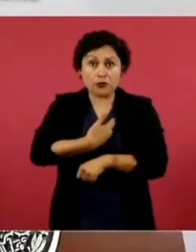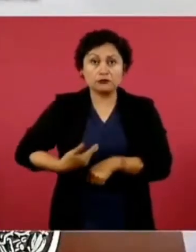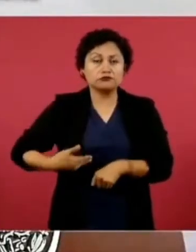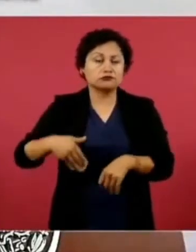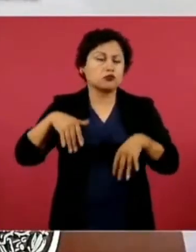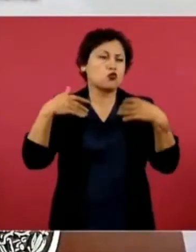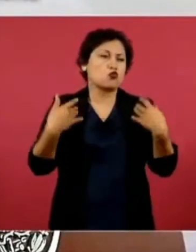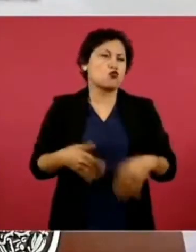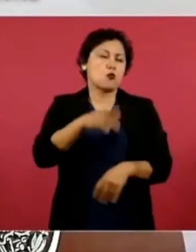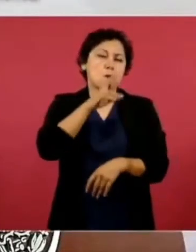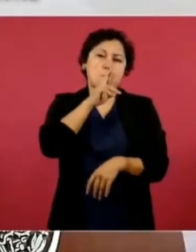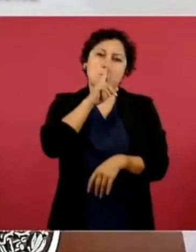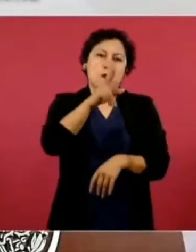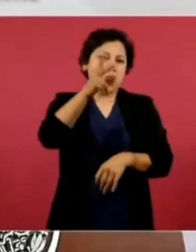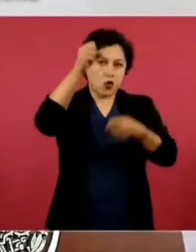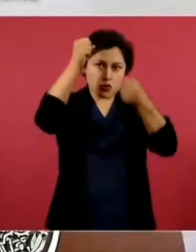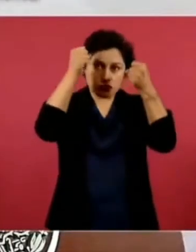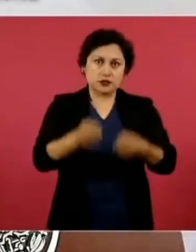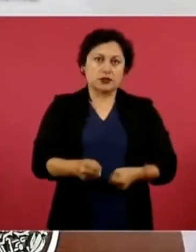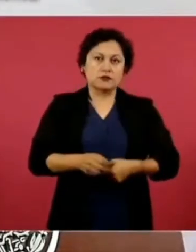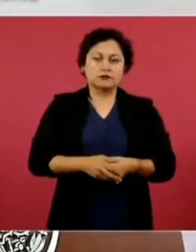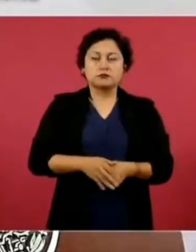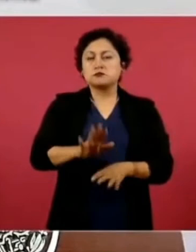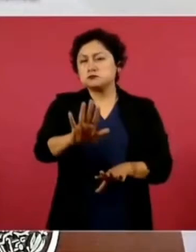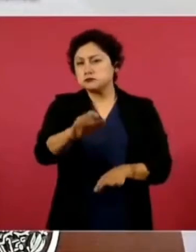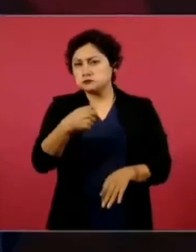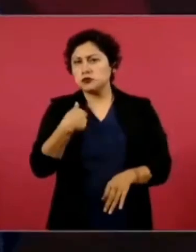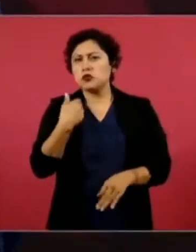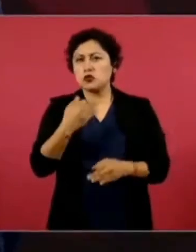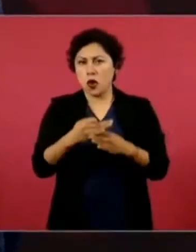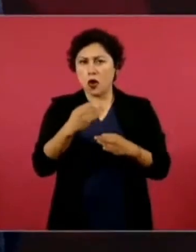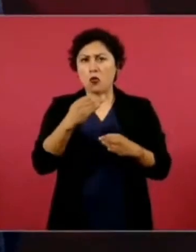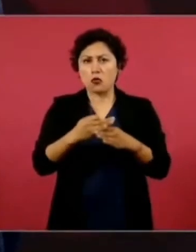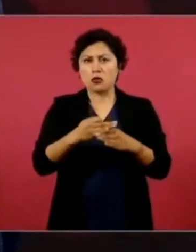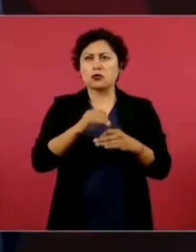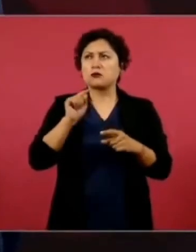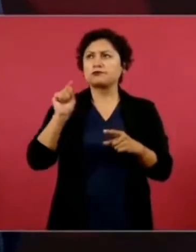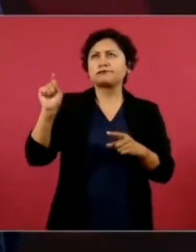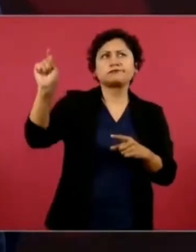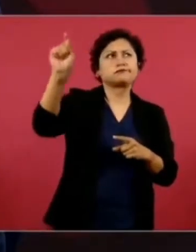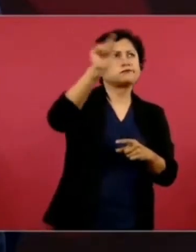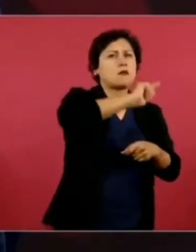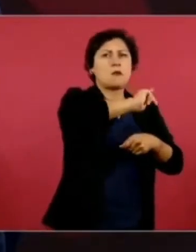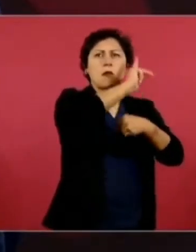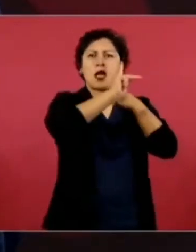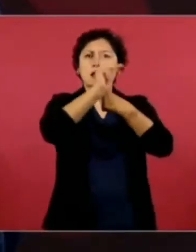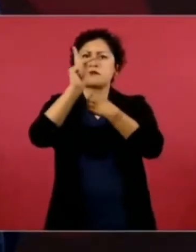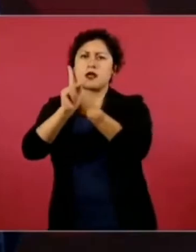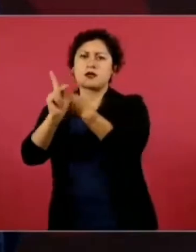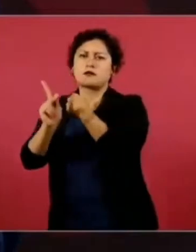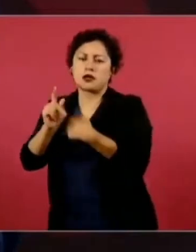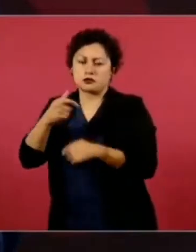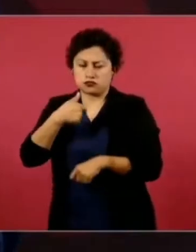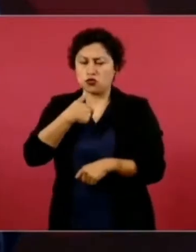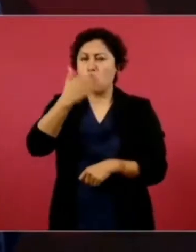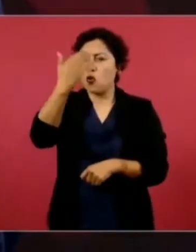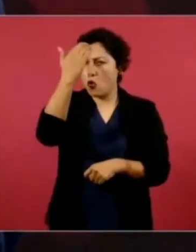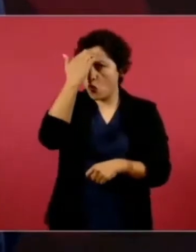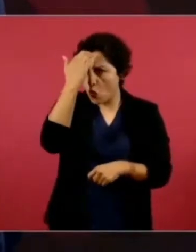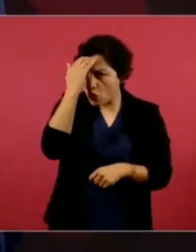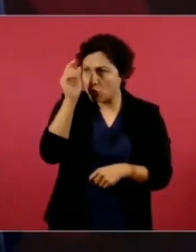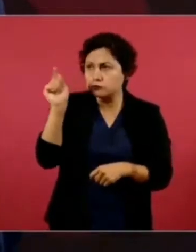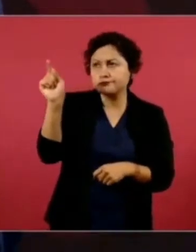Conozco a la mayoría de los presidentes o sé de ellos de los primeros